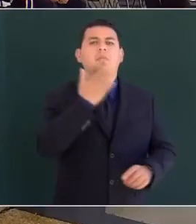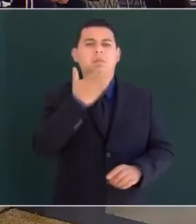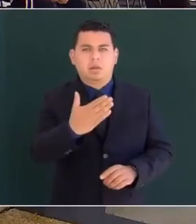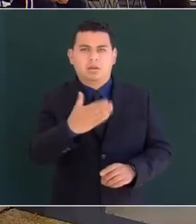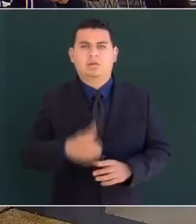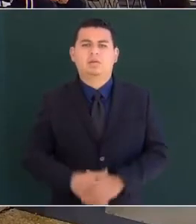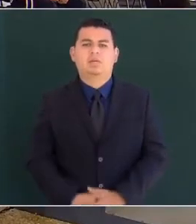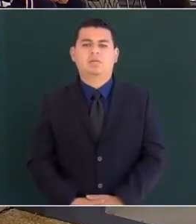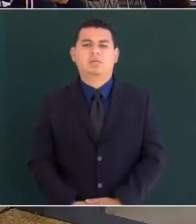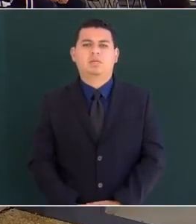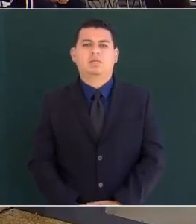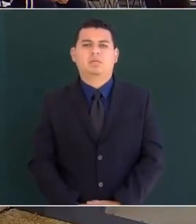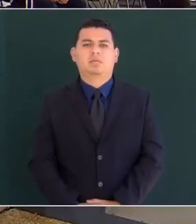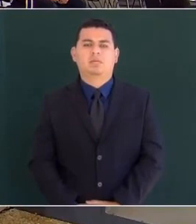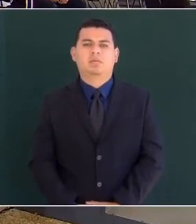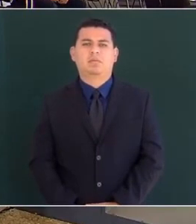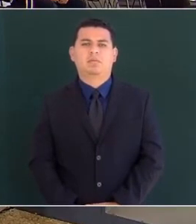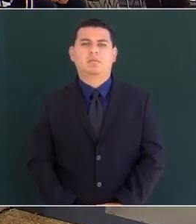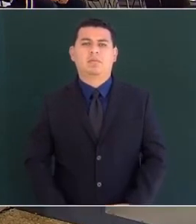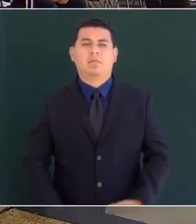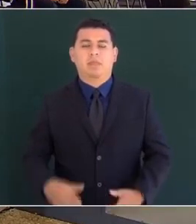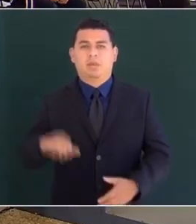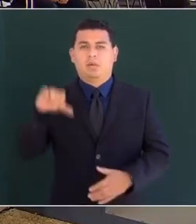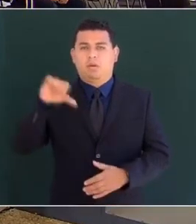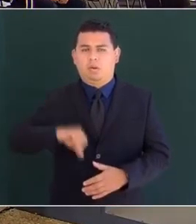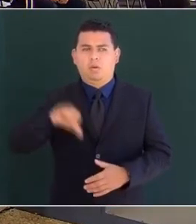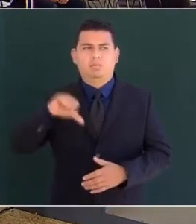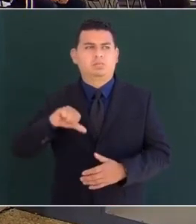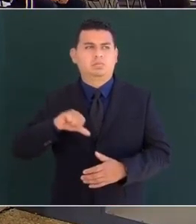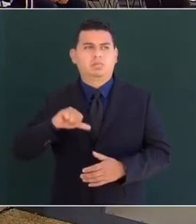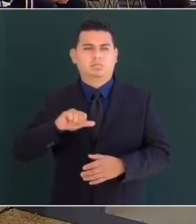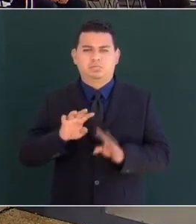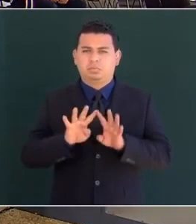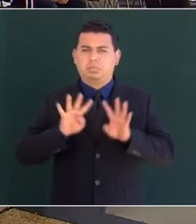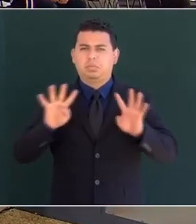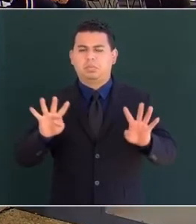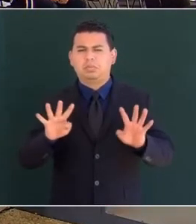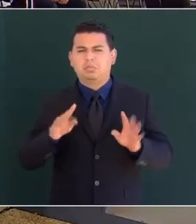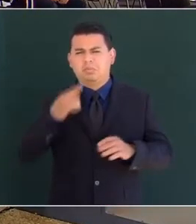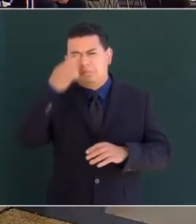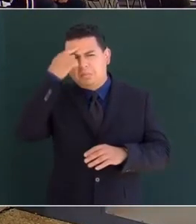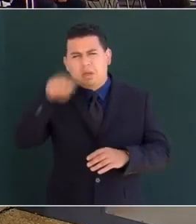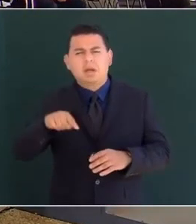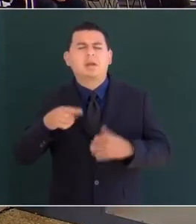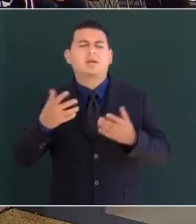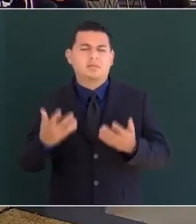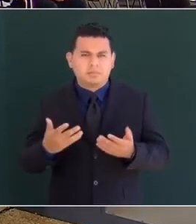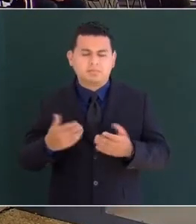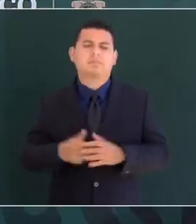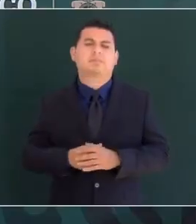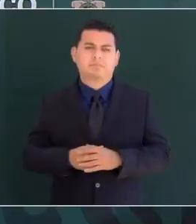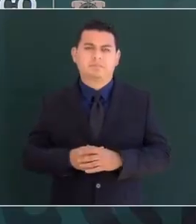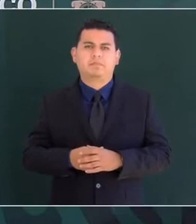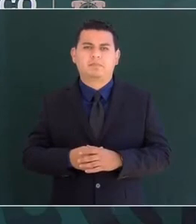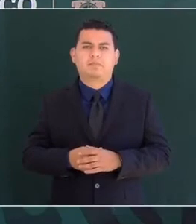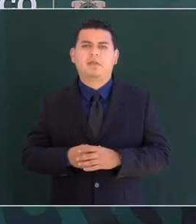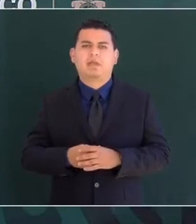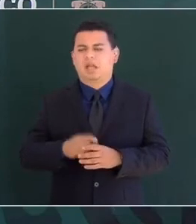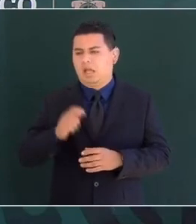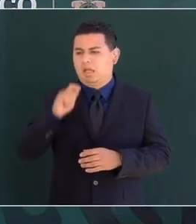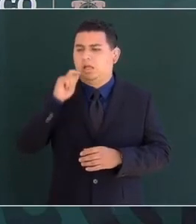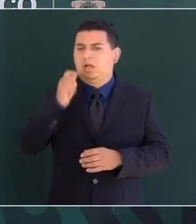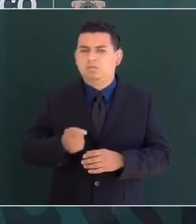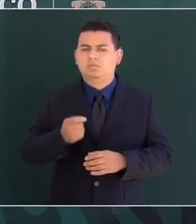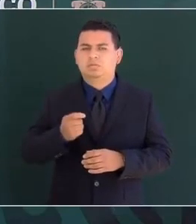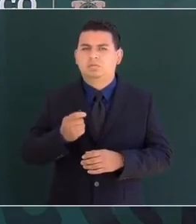estamos aquí para conmemorar